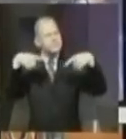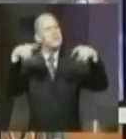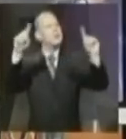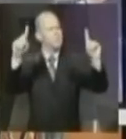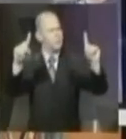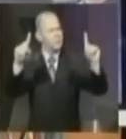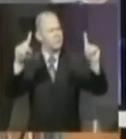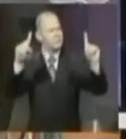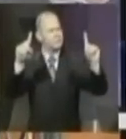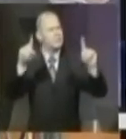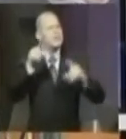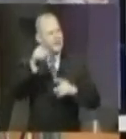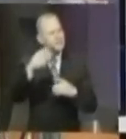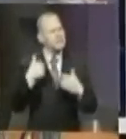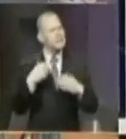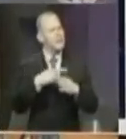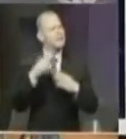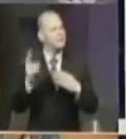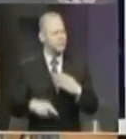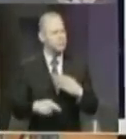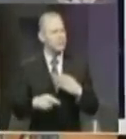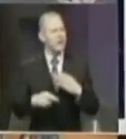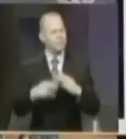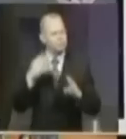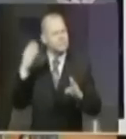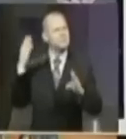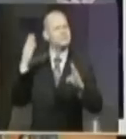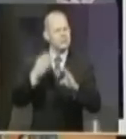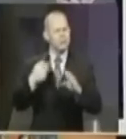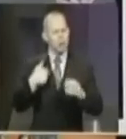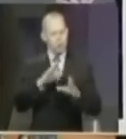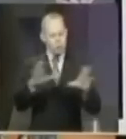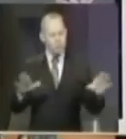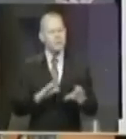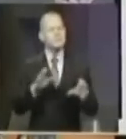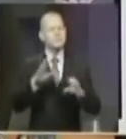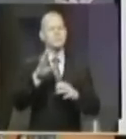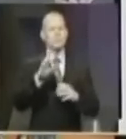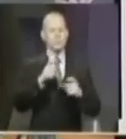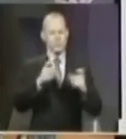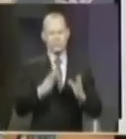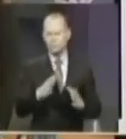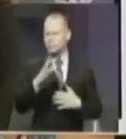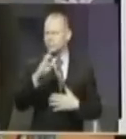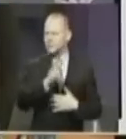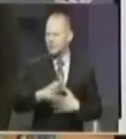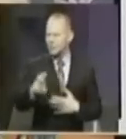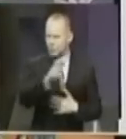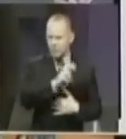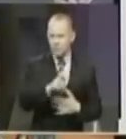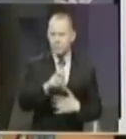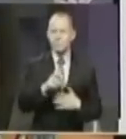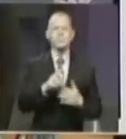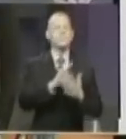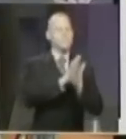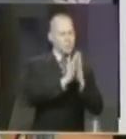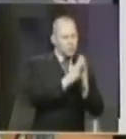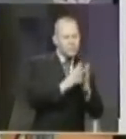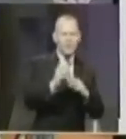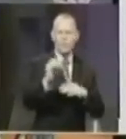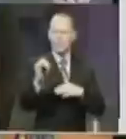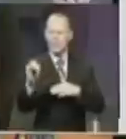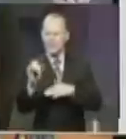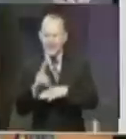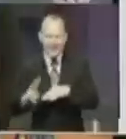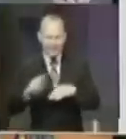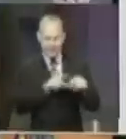Ahí tiene el resultado, un resultado directo de mi gestión como director de turismo. Toda esa litoral de Condado Ocean Park e Isla Verde al día de hoy